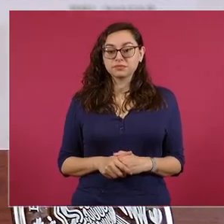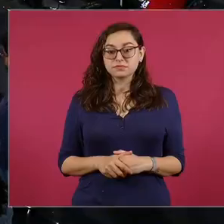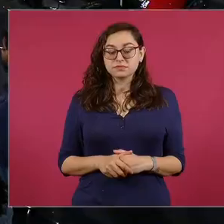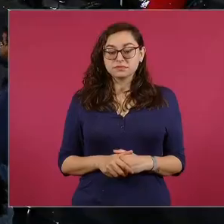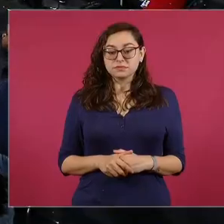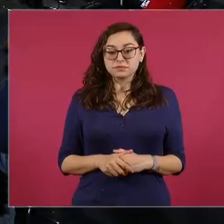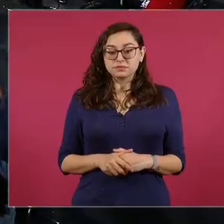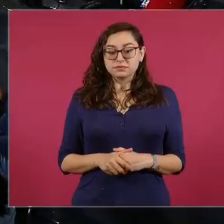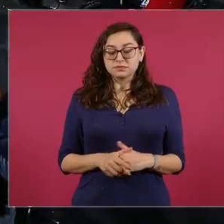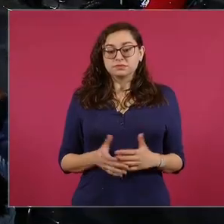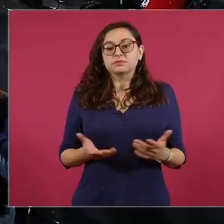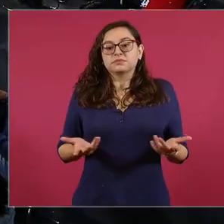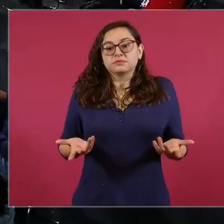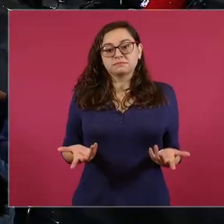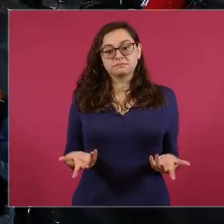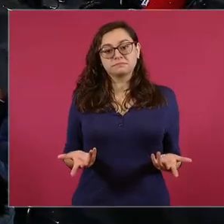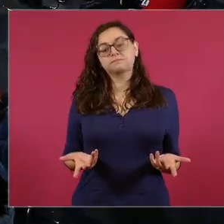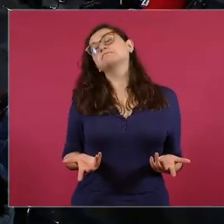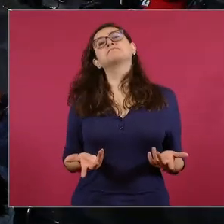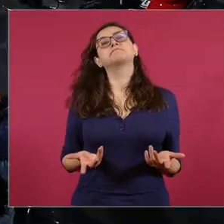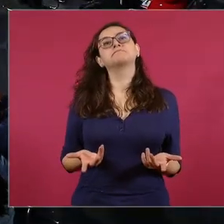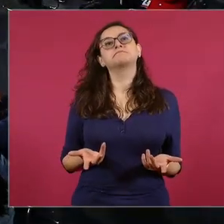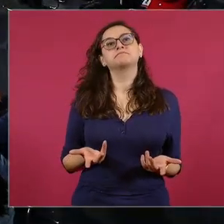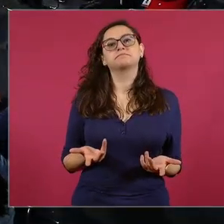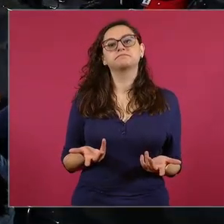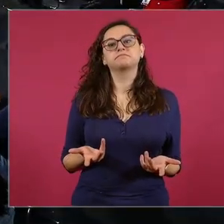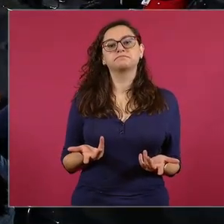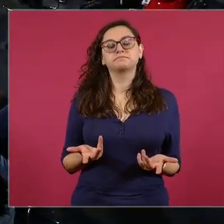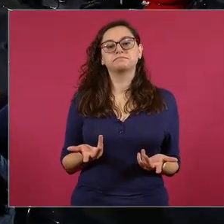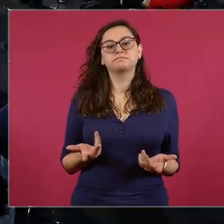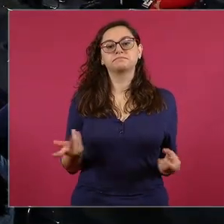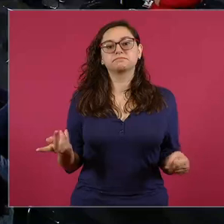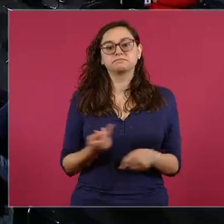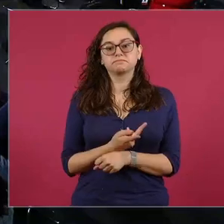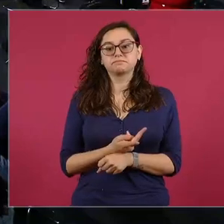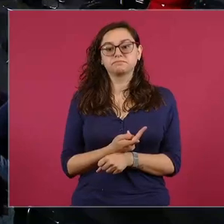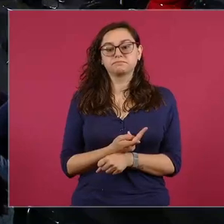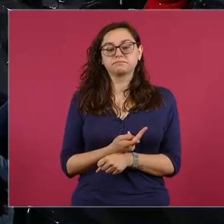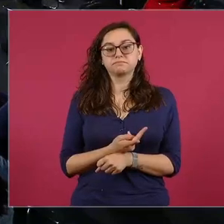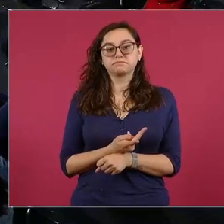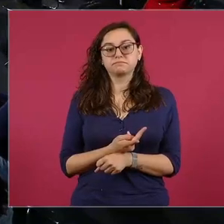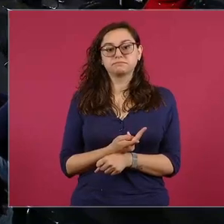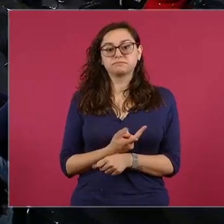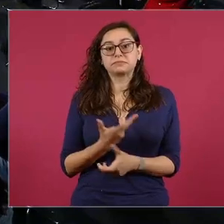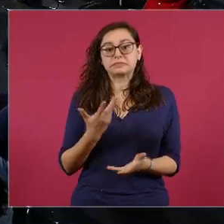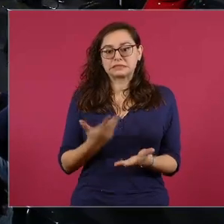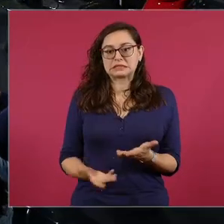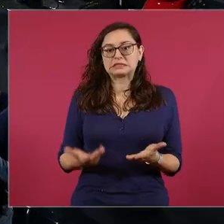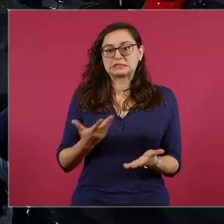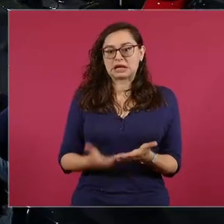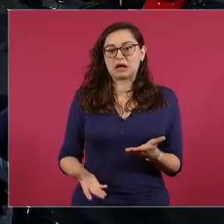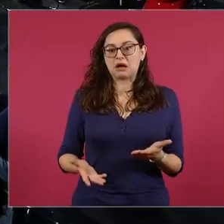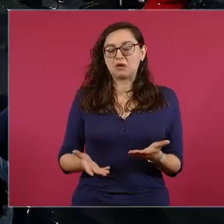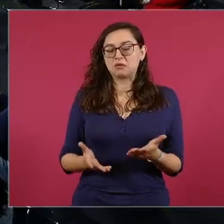Entonces, se meten ahora a opinar sobre la